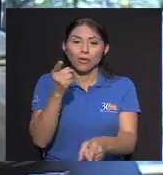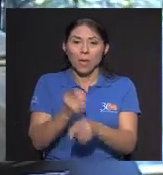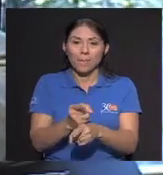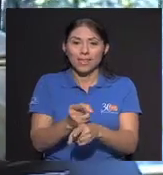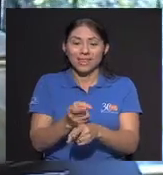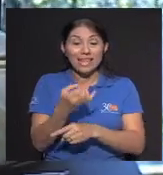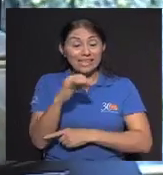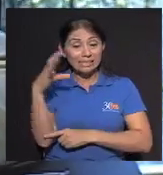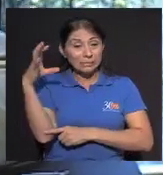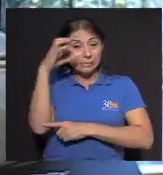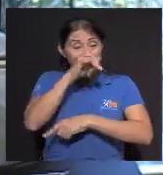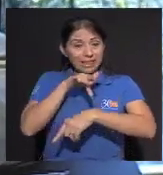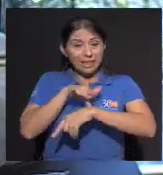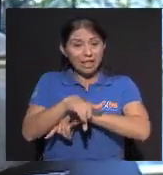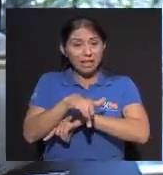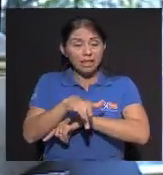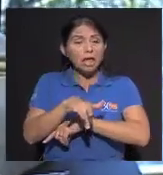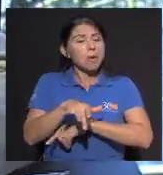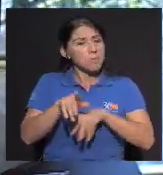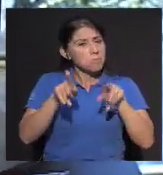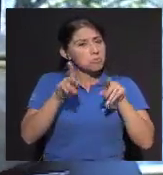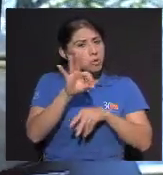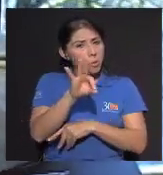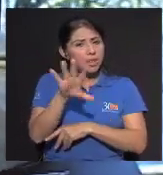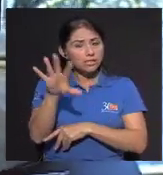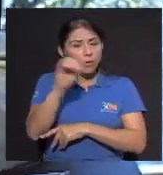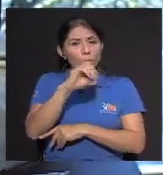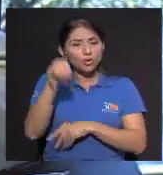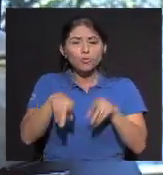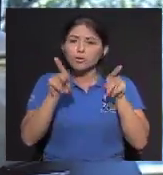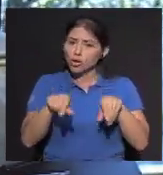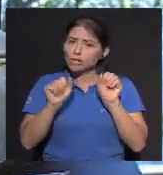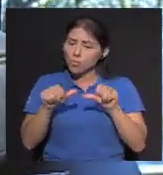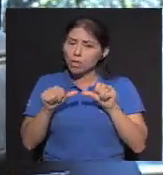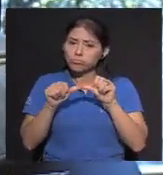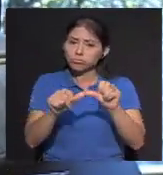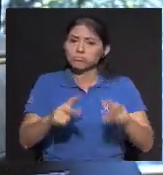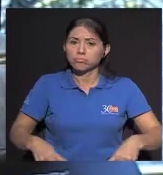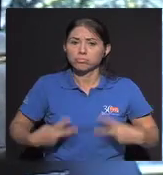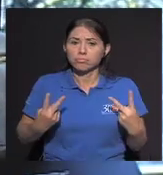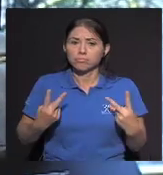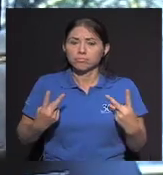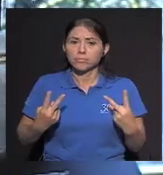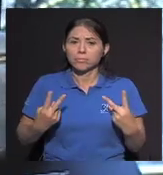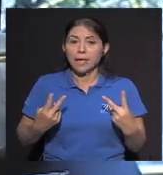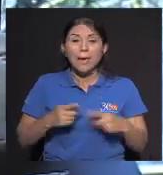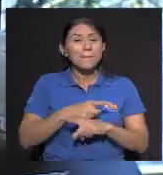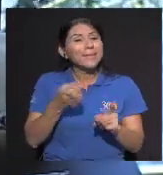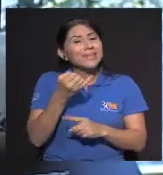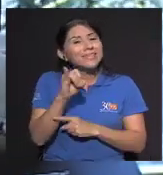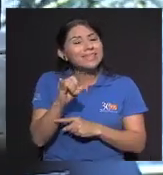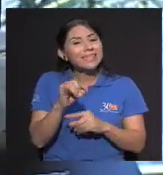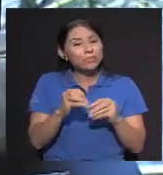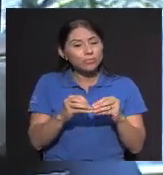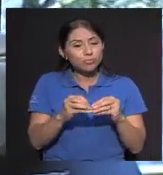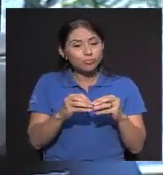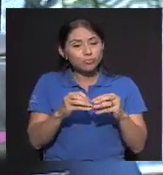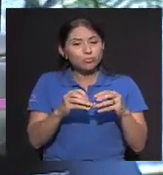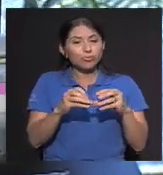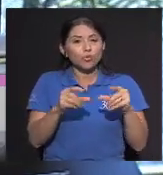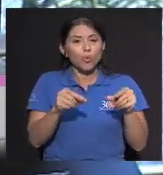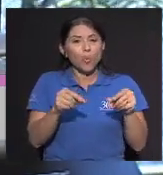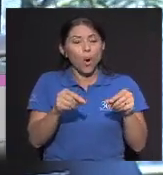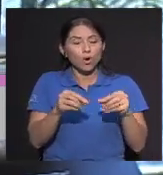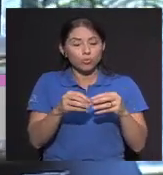tumores En etapas Tempranas Tenemos hasta Un 95% Sobrevida A partir De que El tumor Pasa A un mediano